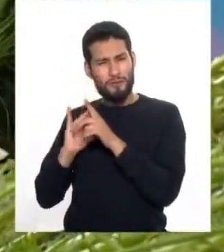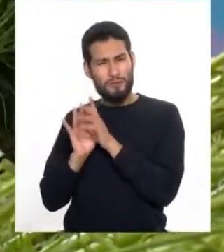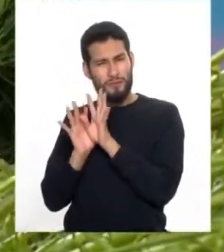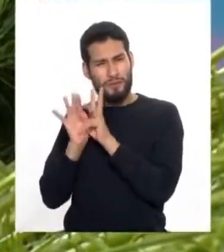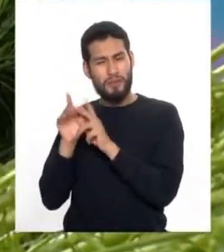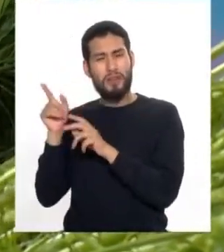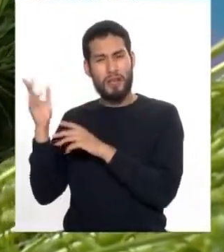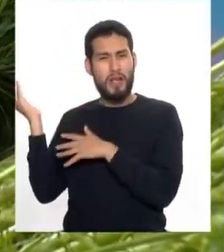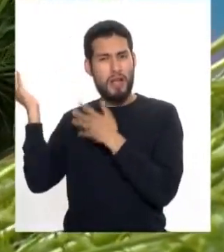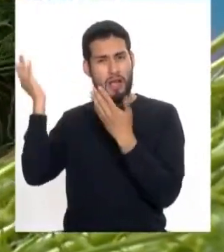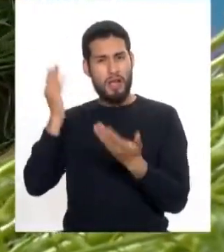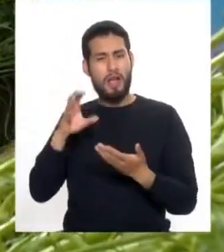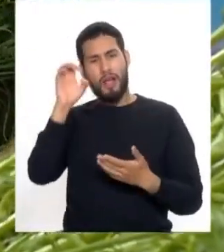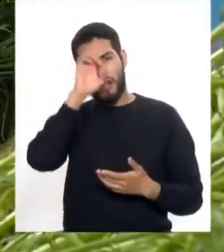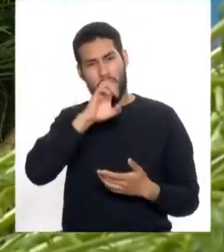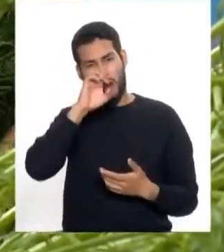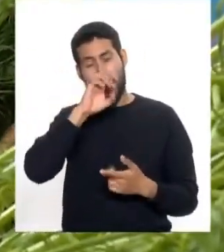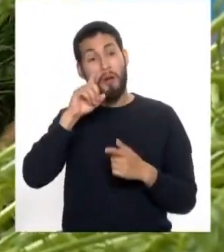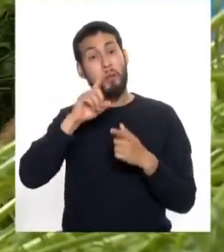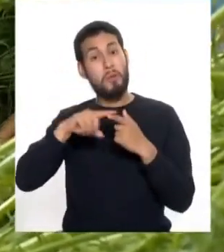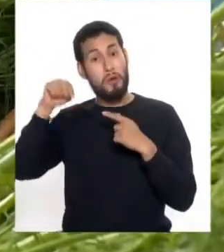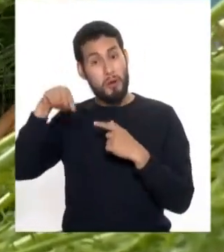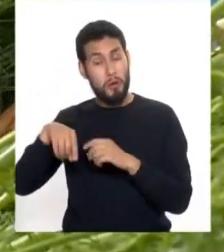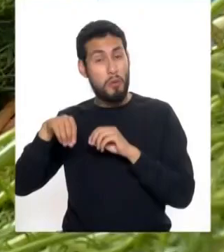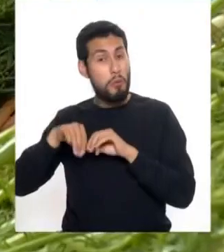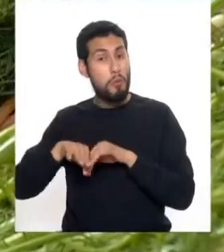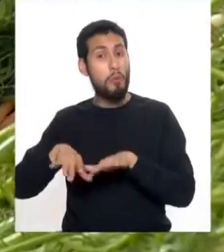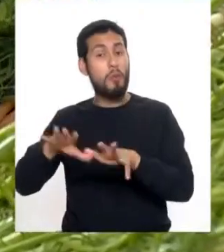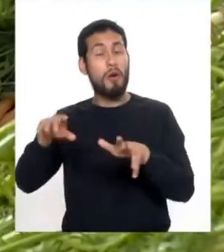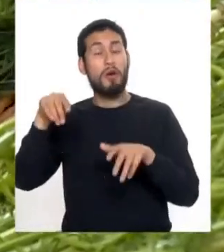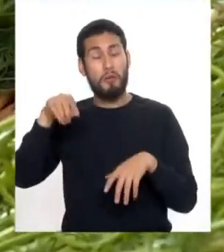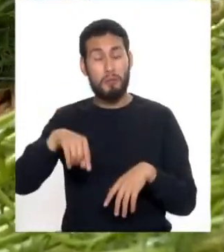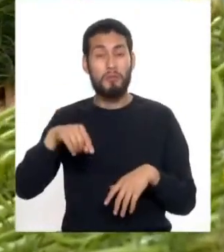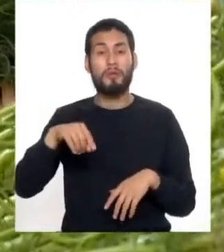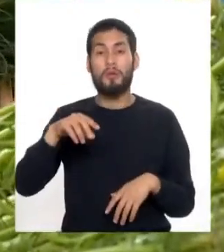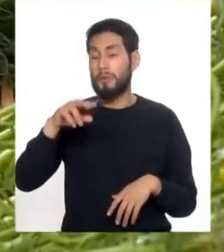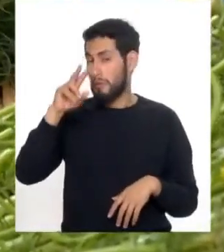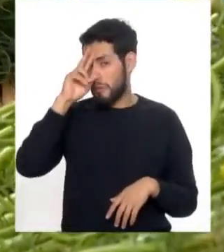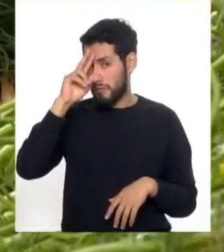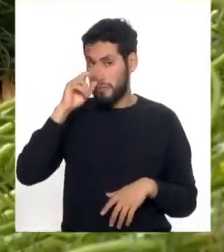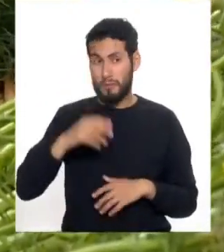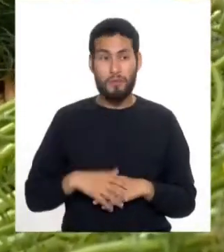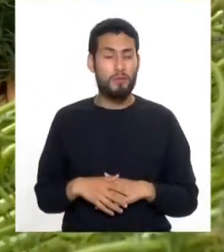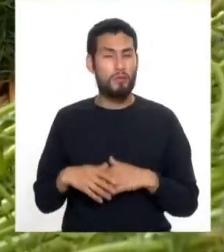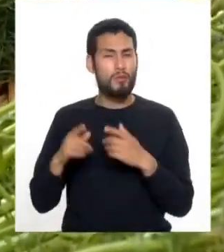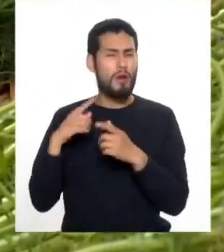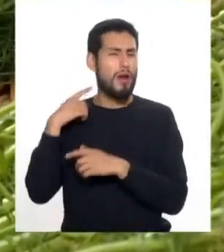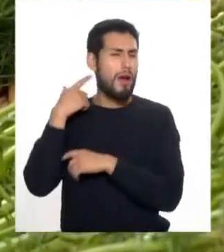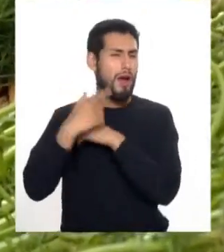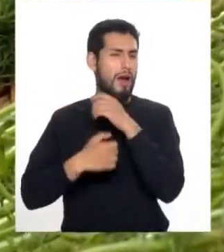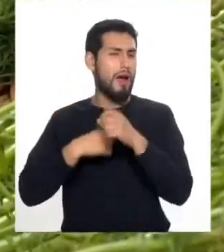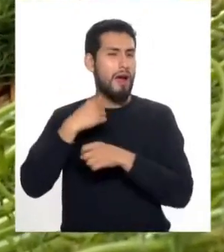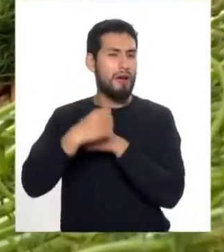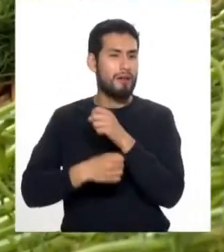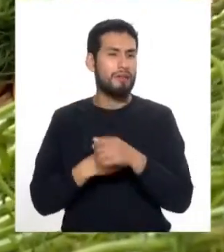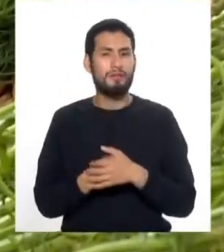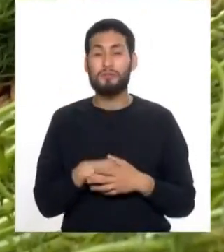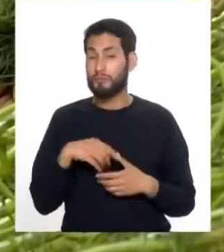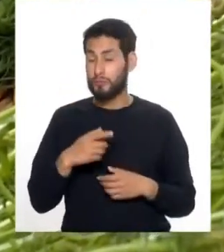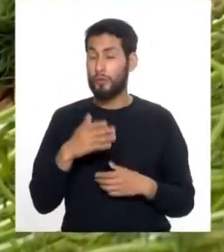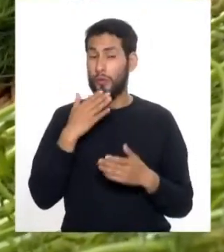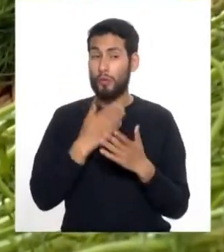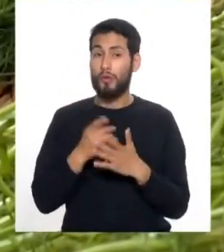venido de Europa pero que se ha naturalizado en nuestro país a través de muchísimos años y es muy